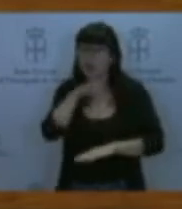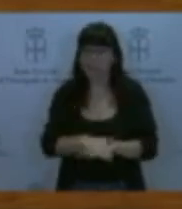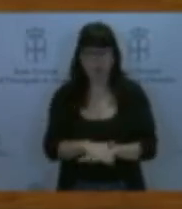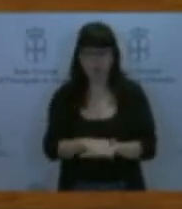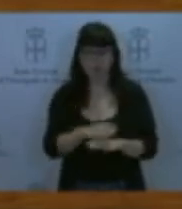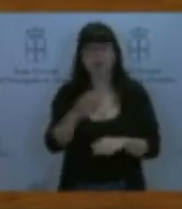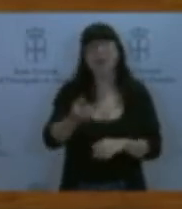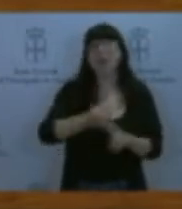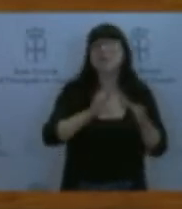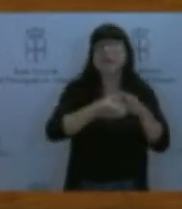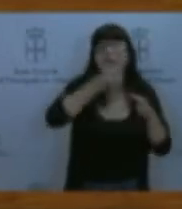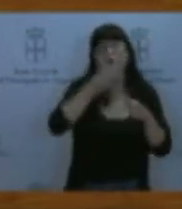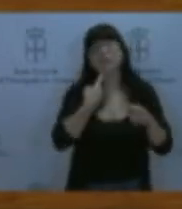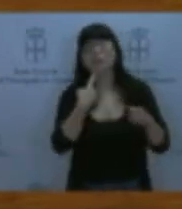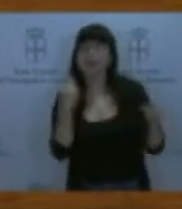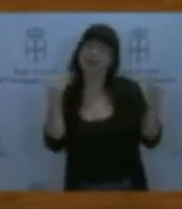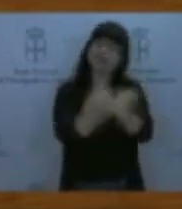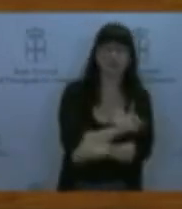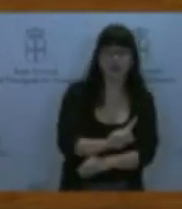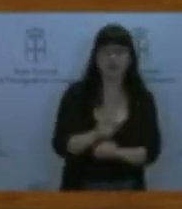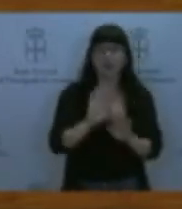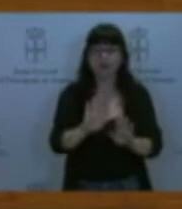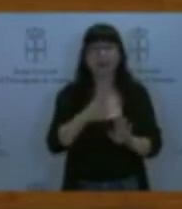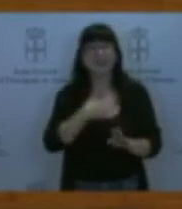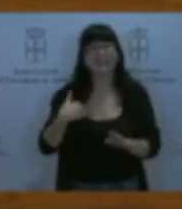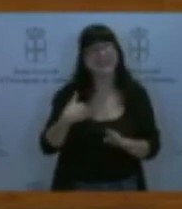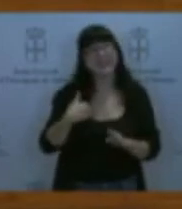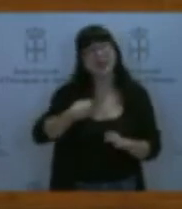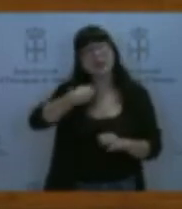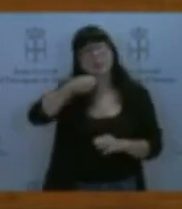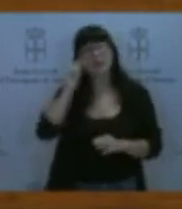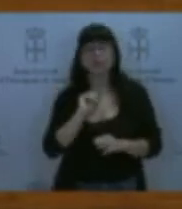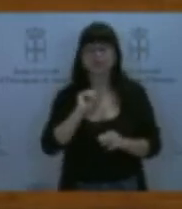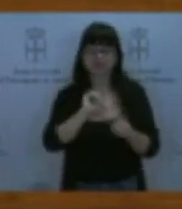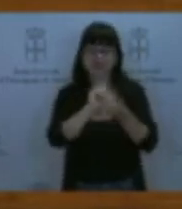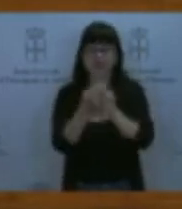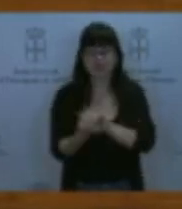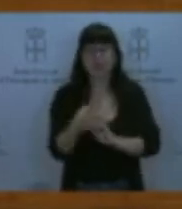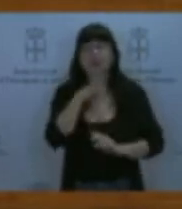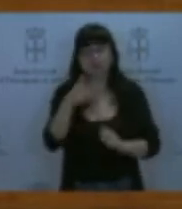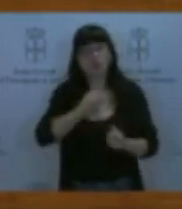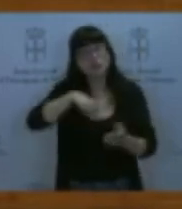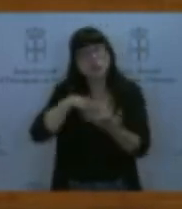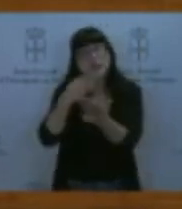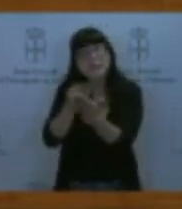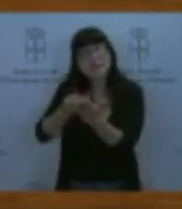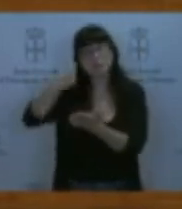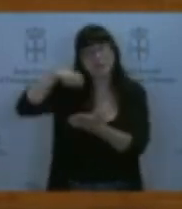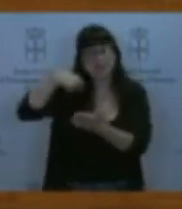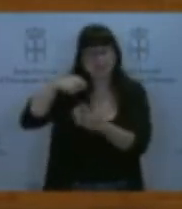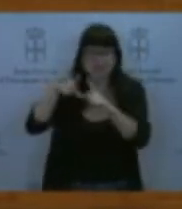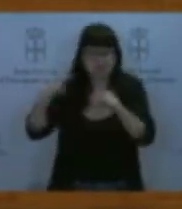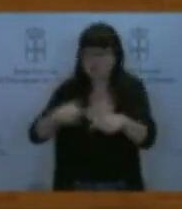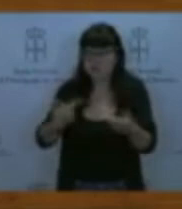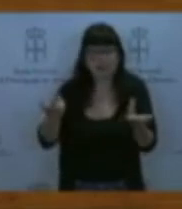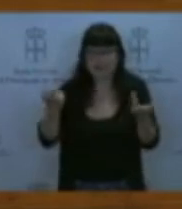Sánchez debe cambiar. A eso desemplazamos, a eso emplazamos al presidente de Asturias siempre ausente en los debates, a que mañana en su